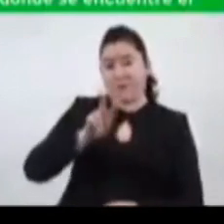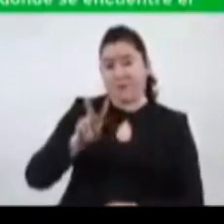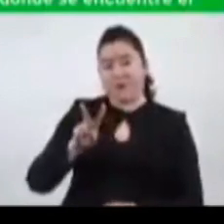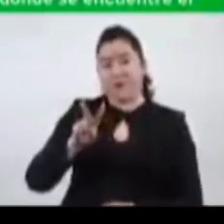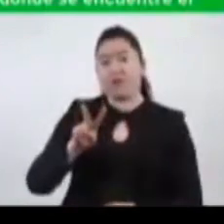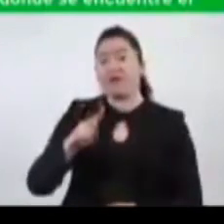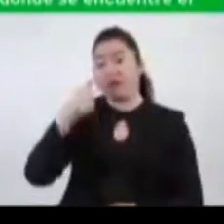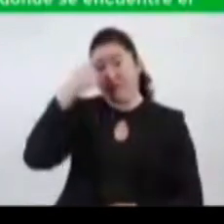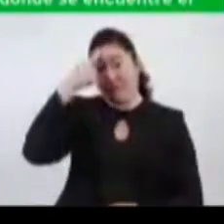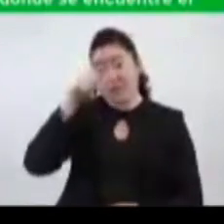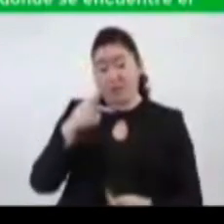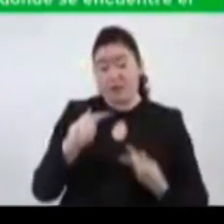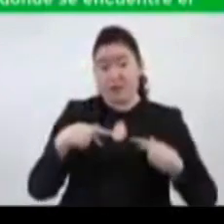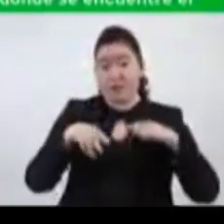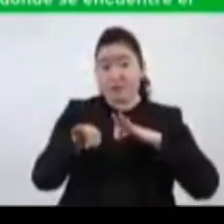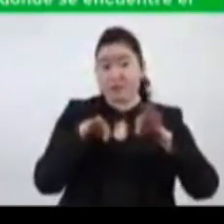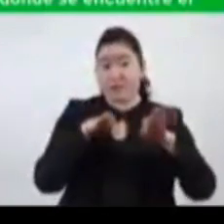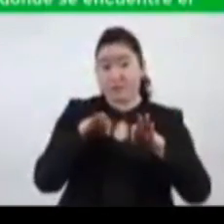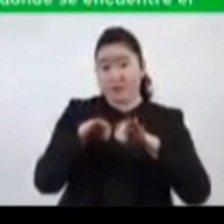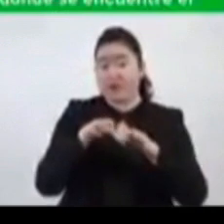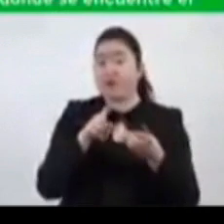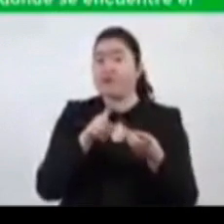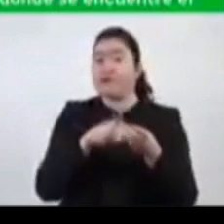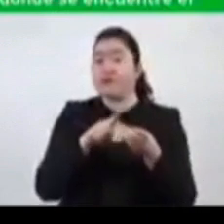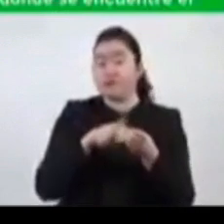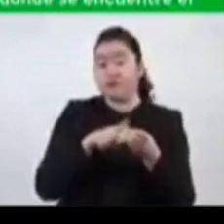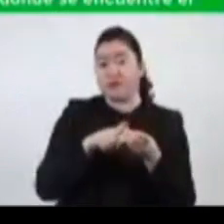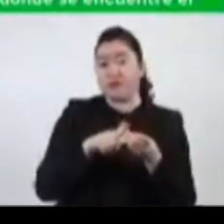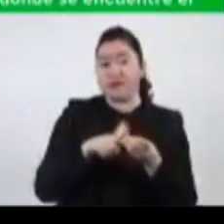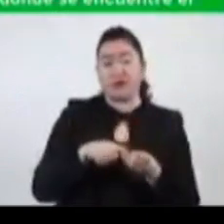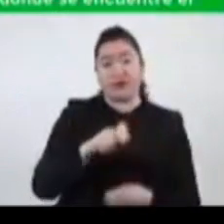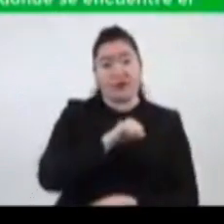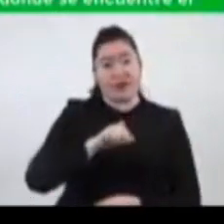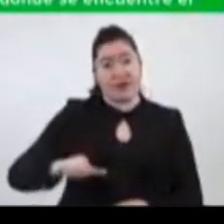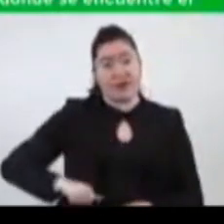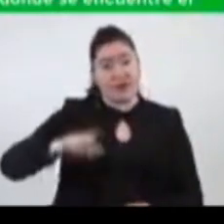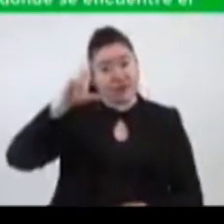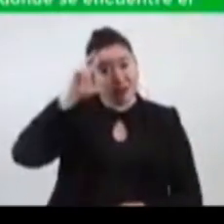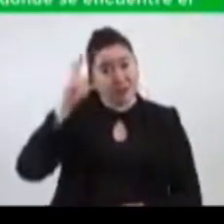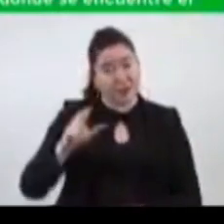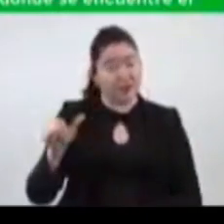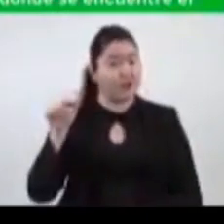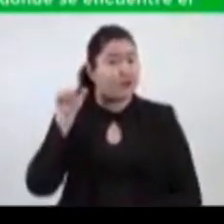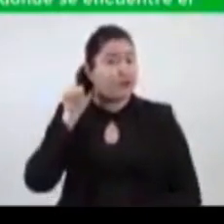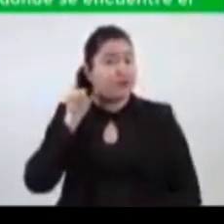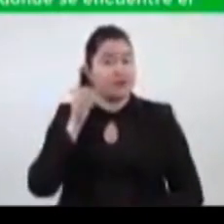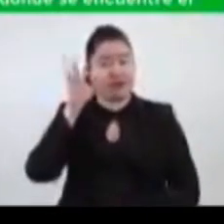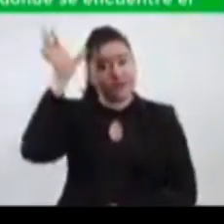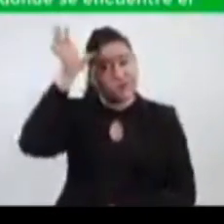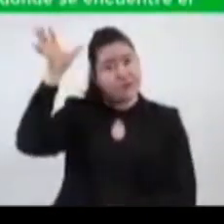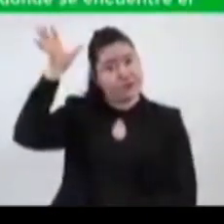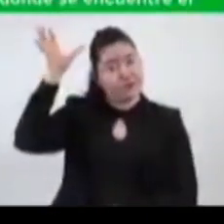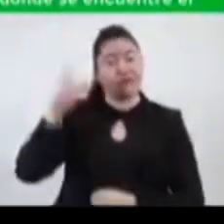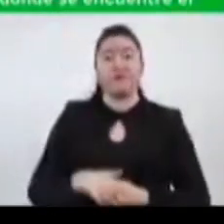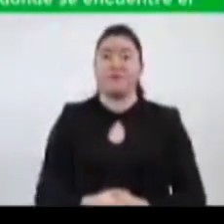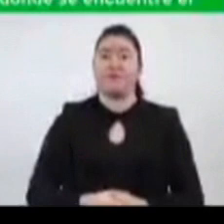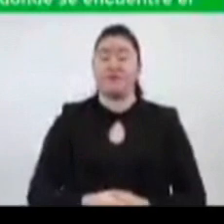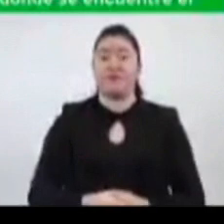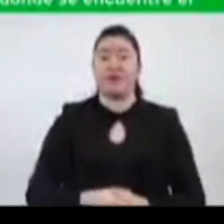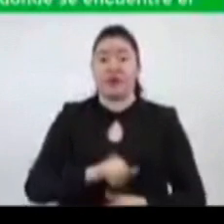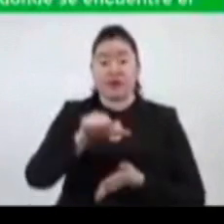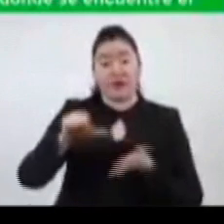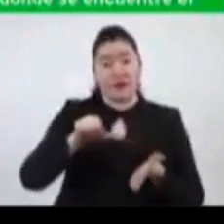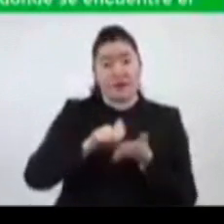Biblioteca Vasconcelos, para quienes está su escuela, en las alcaldías de Miguel Hidalgo, Azcapotzalco y Cuauhtémoc.